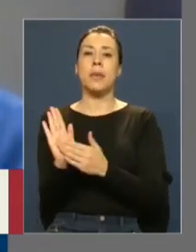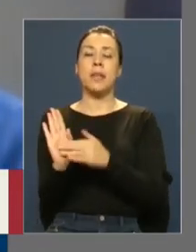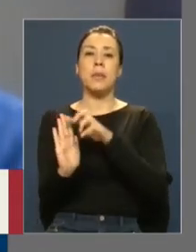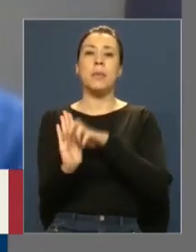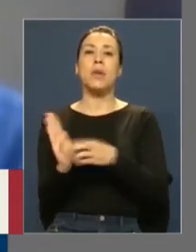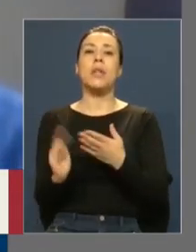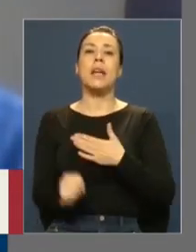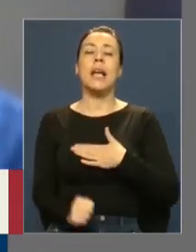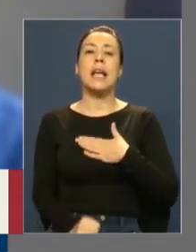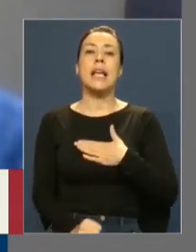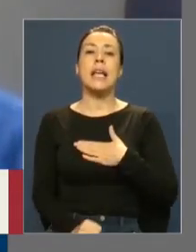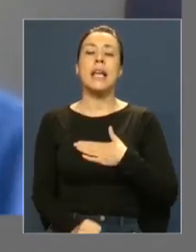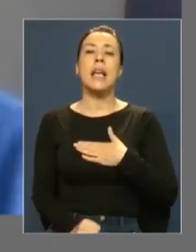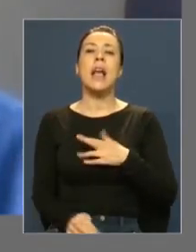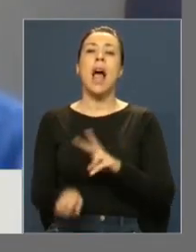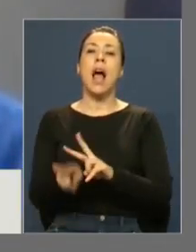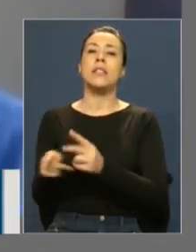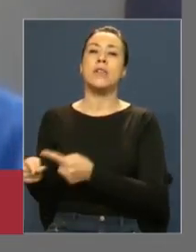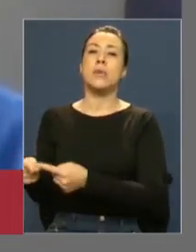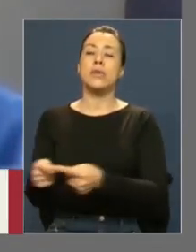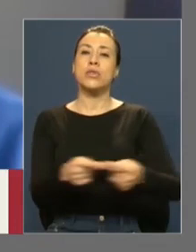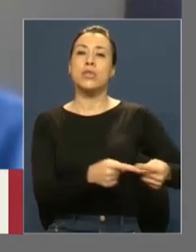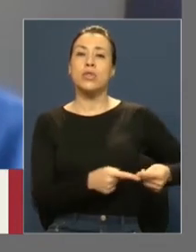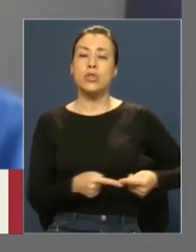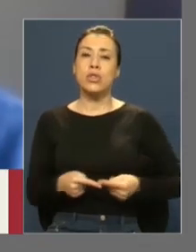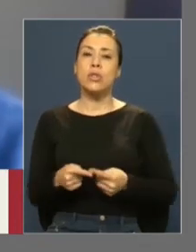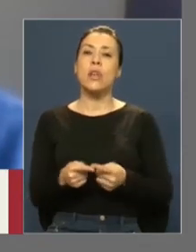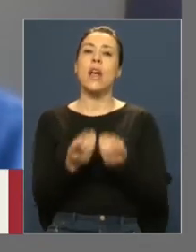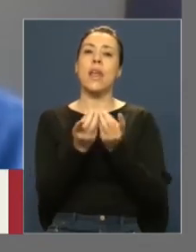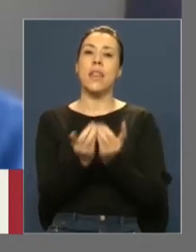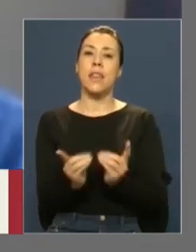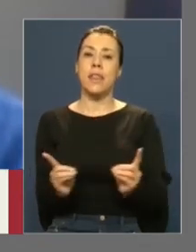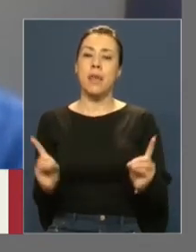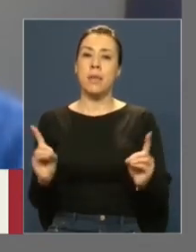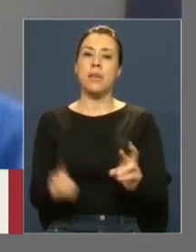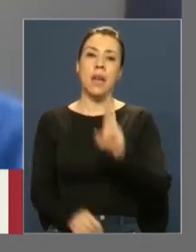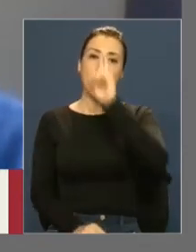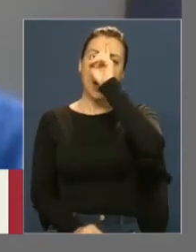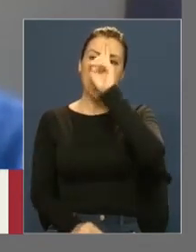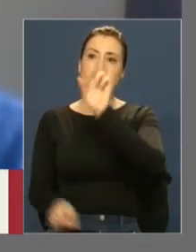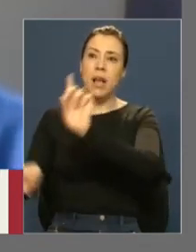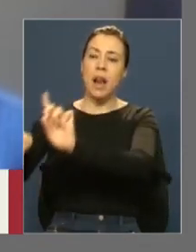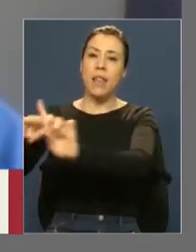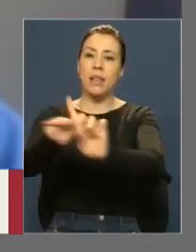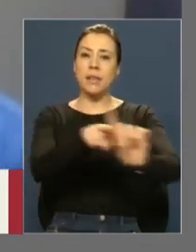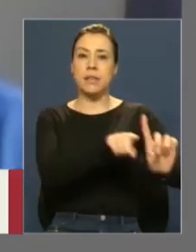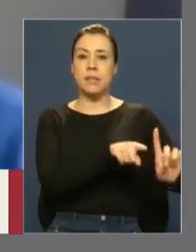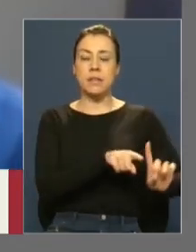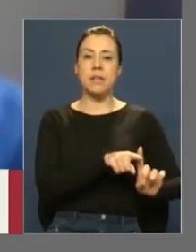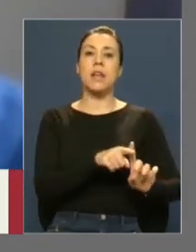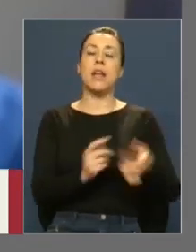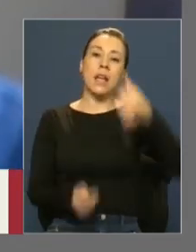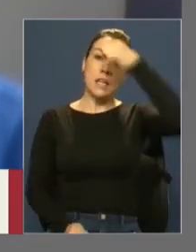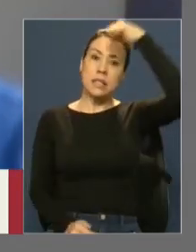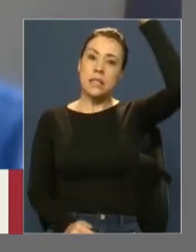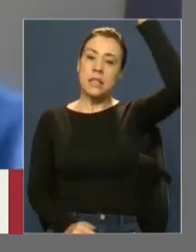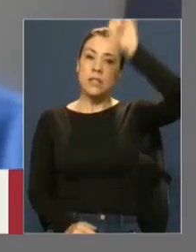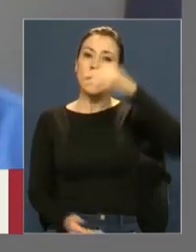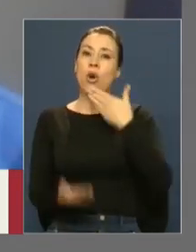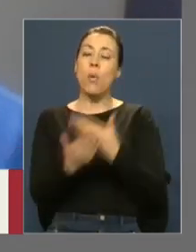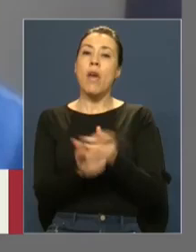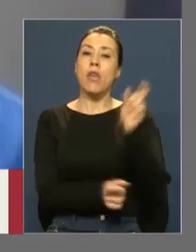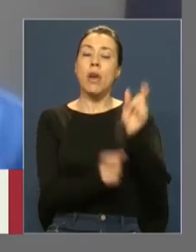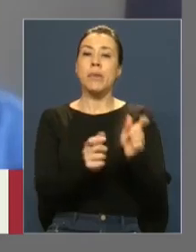que busca construir una sociedad más democrática, con respeto a la diversidad y en la que se sancione la